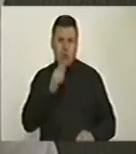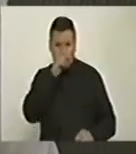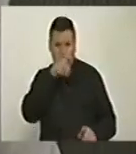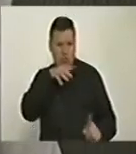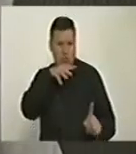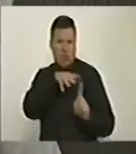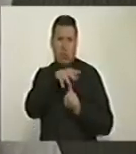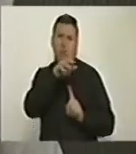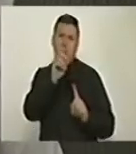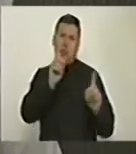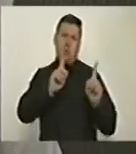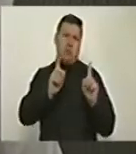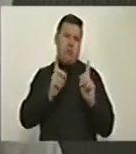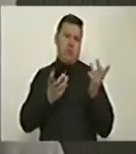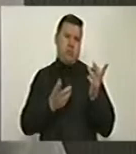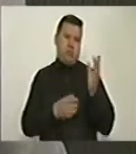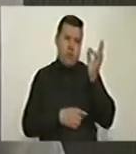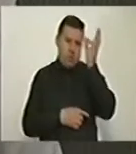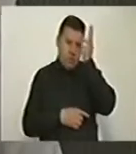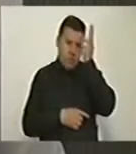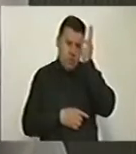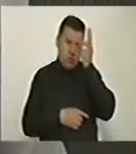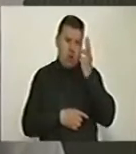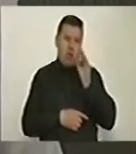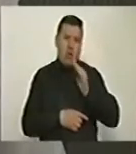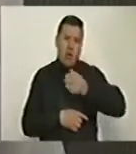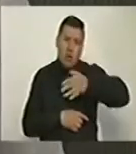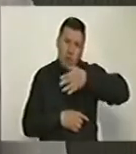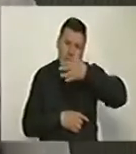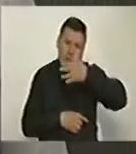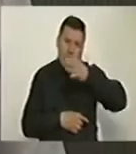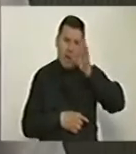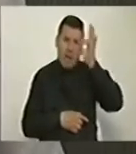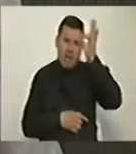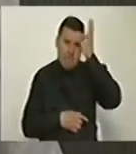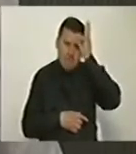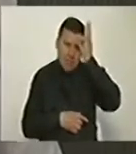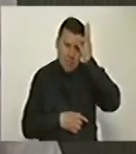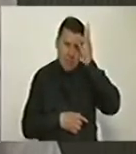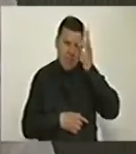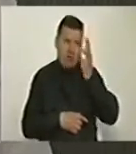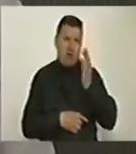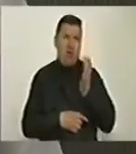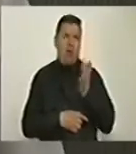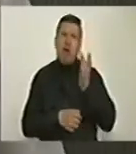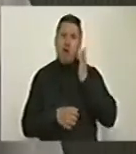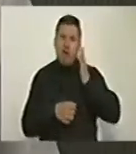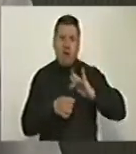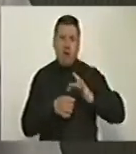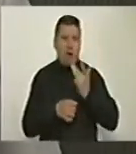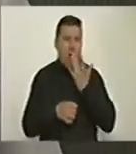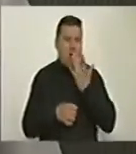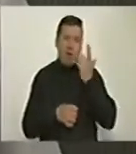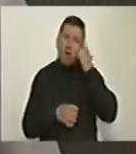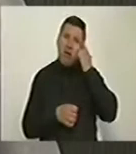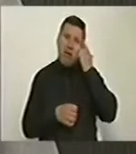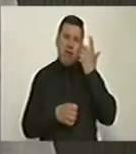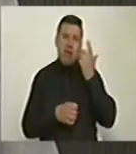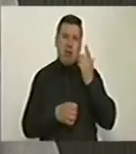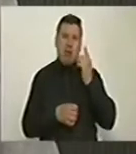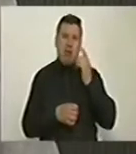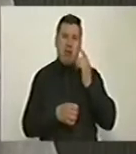y menos el consumo ni de cocaína, ni de marihuana, ni de drogas sintéticas. Que el Estado tiene una